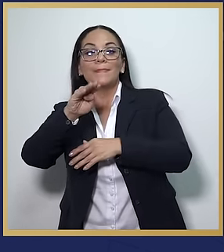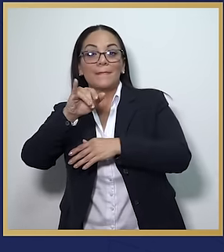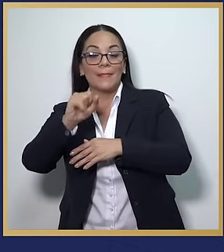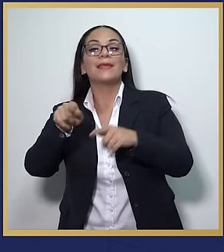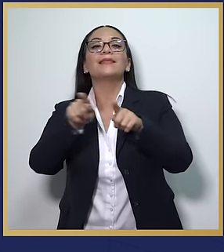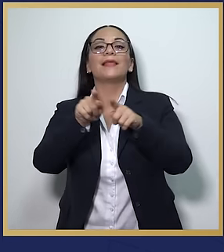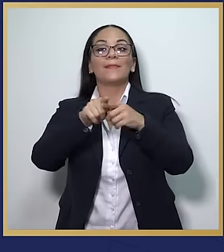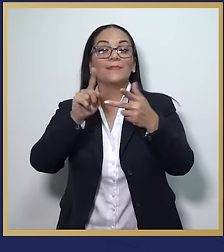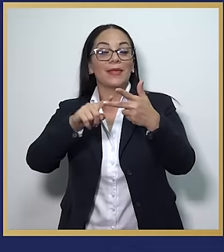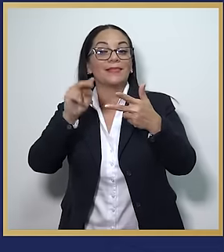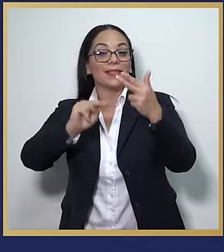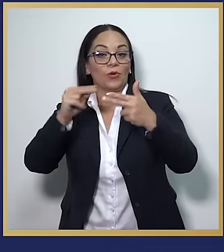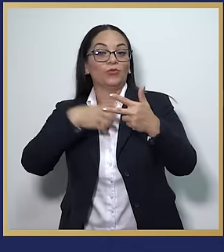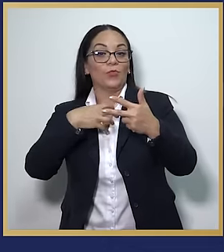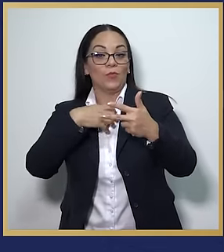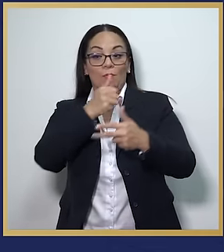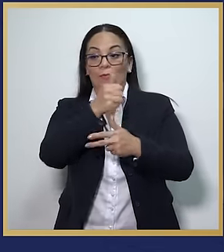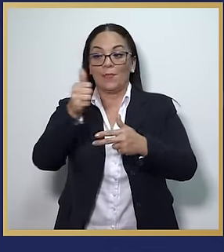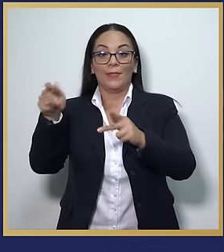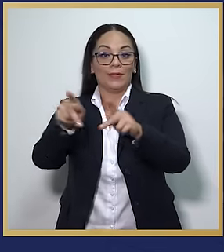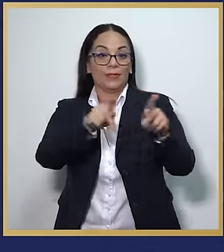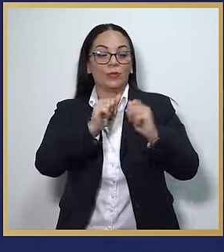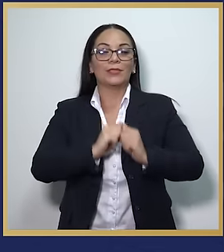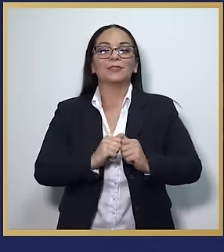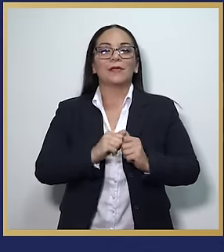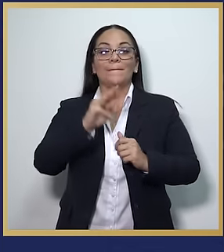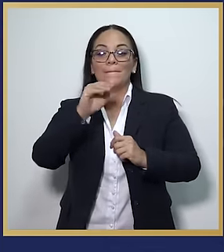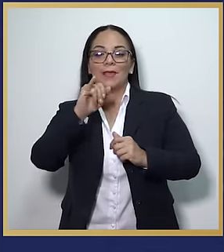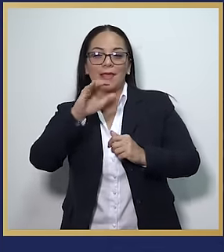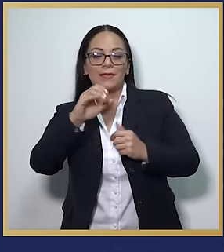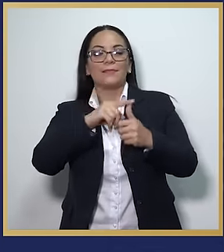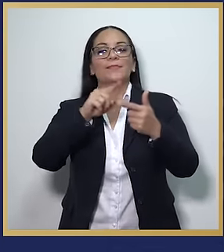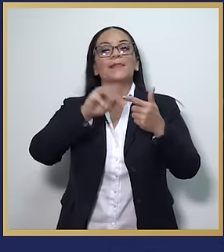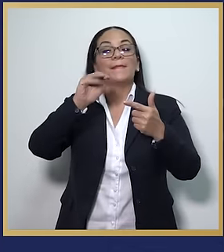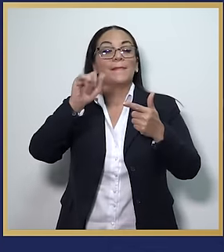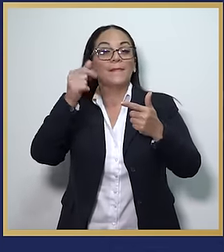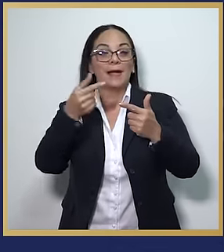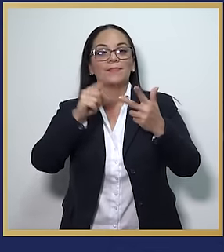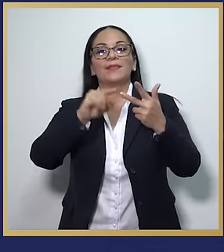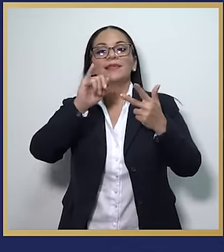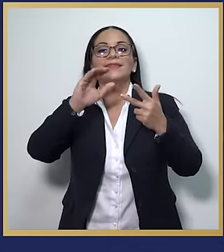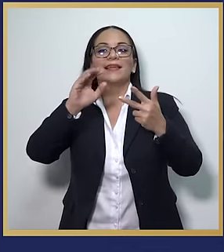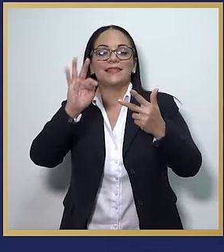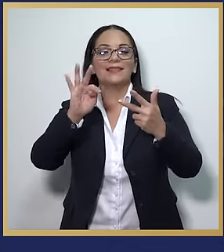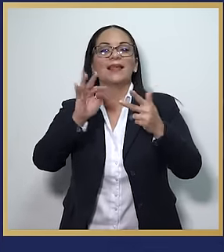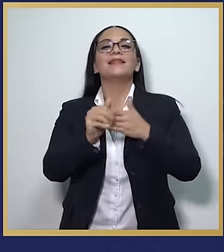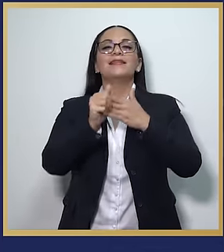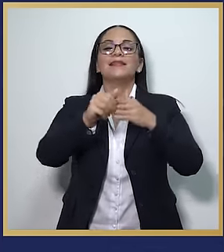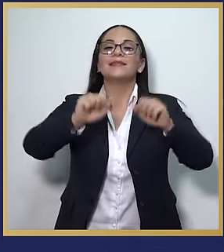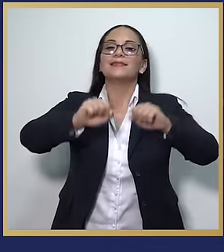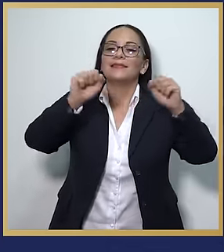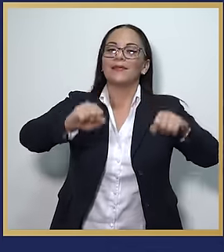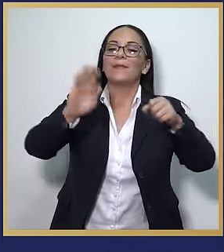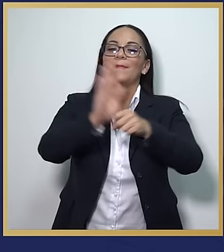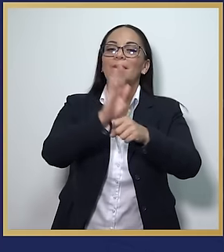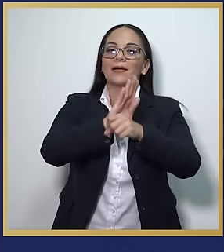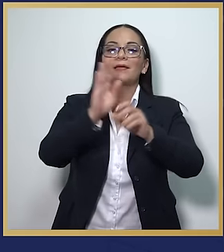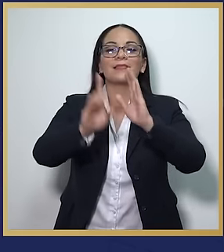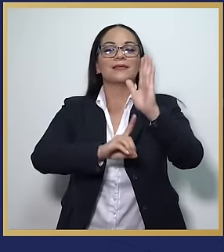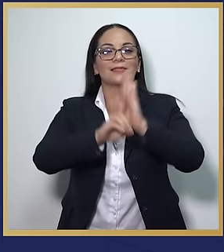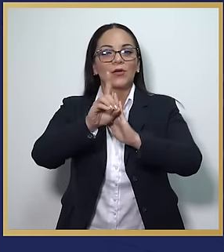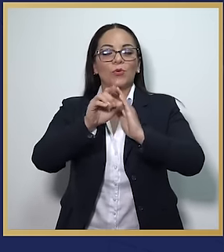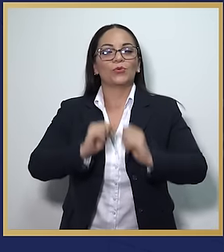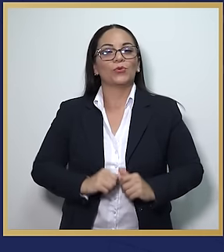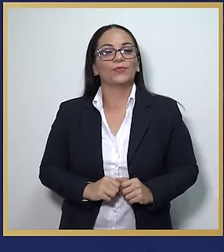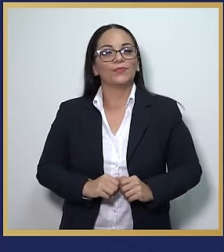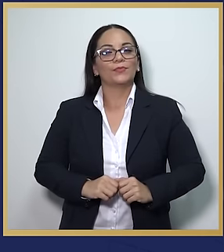los emprendedores. El MEC, el MAG y el ICT lideran el sistema de banca de